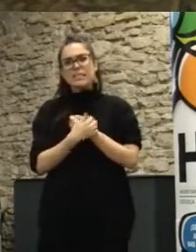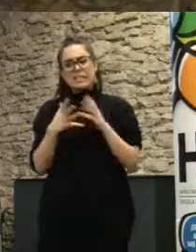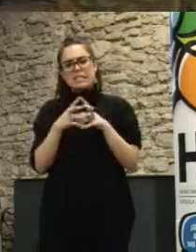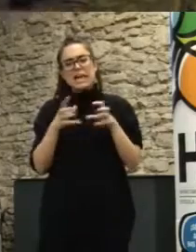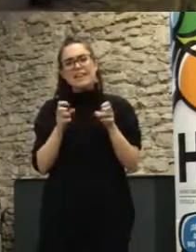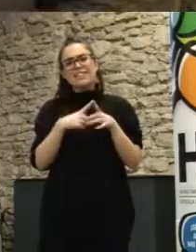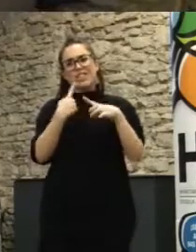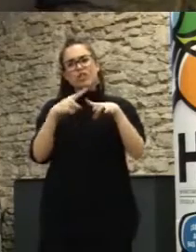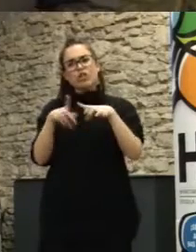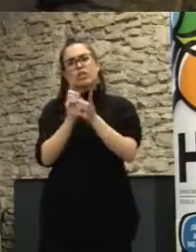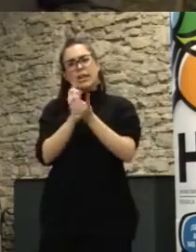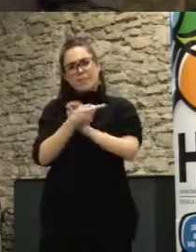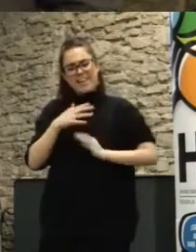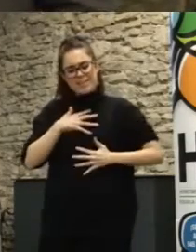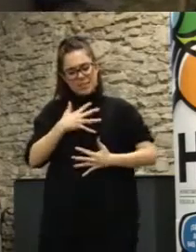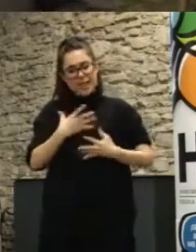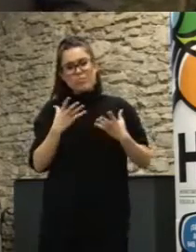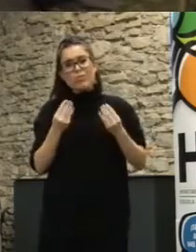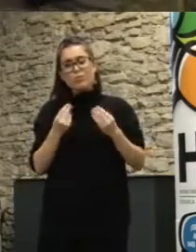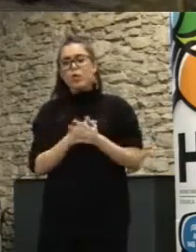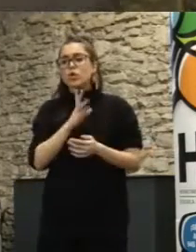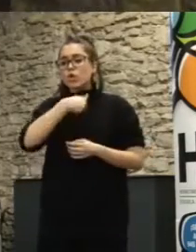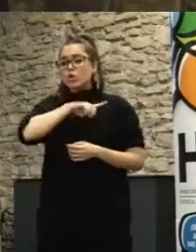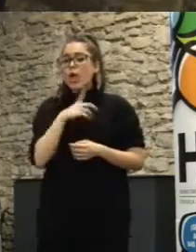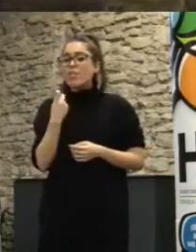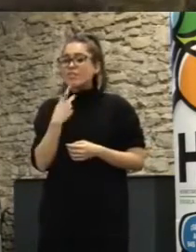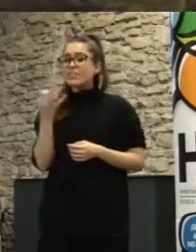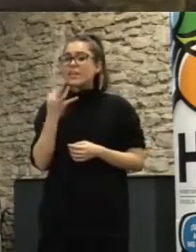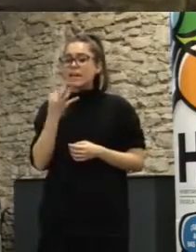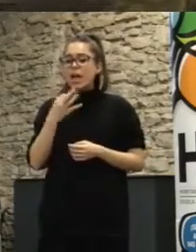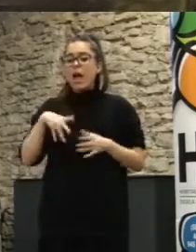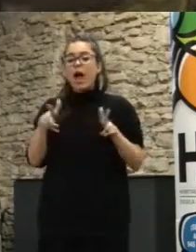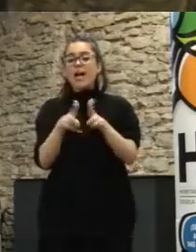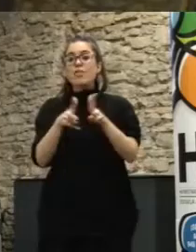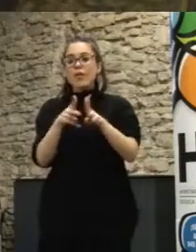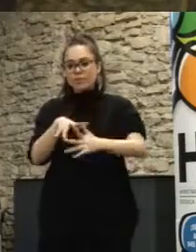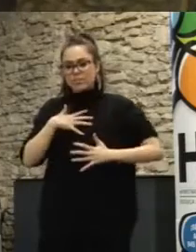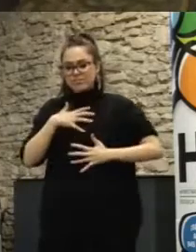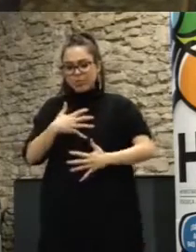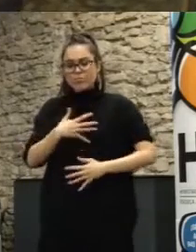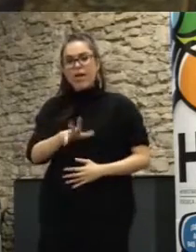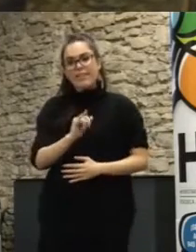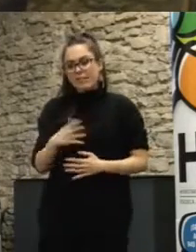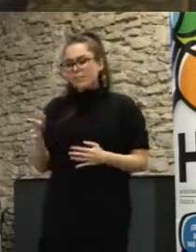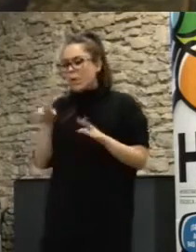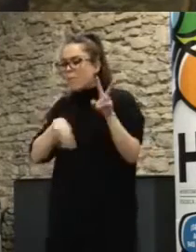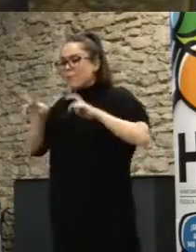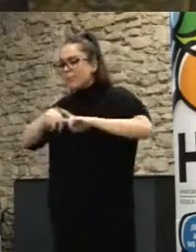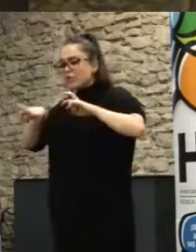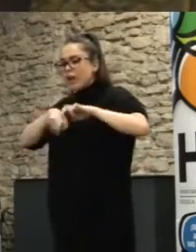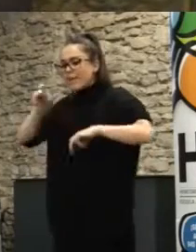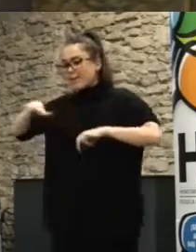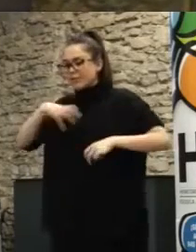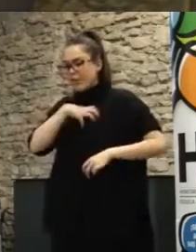cosas y que está muy implicada lo que tenemos que hacer es buscar a los ciudadanos implicados y a los empleados públicos